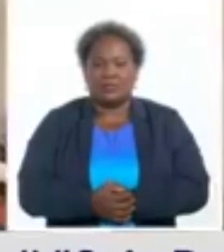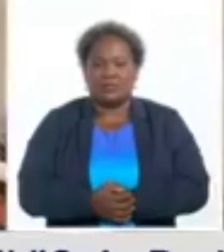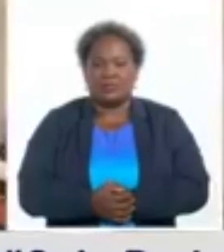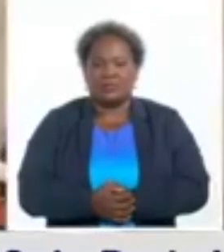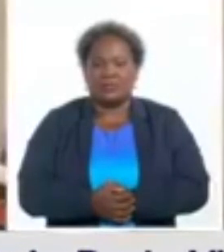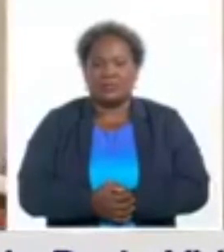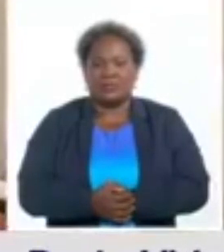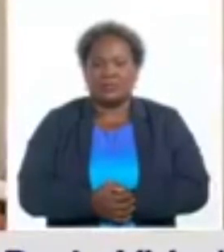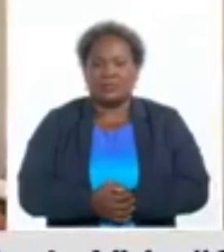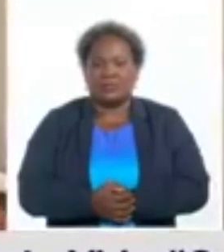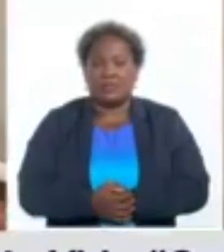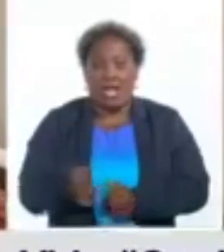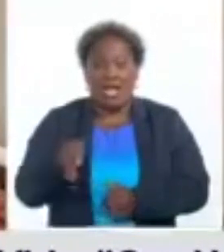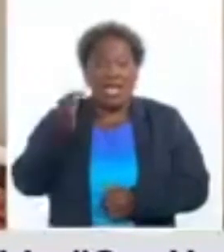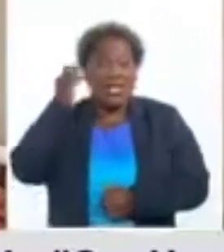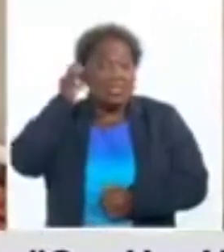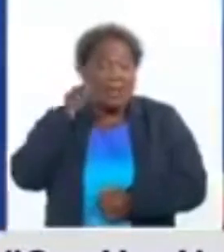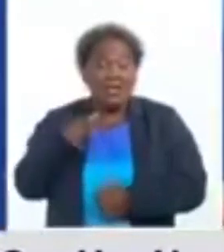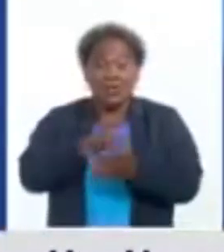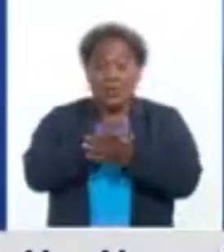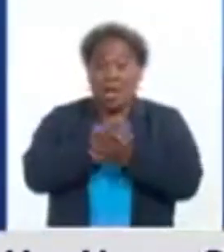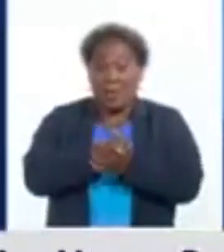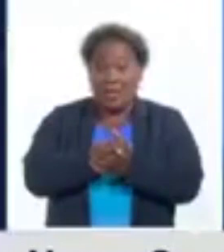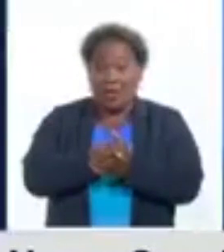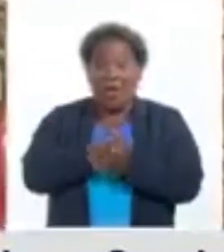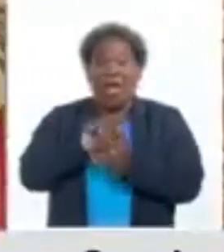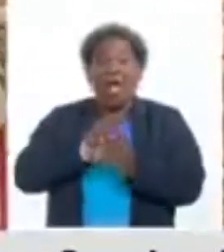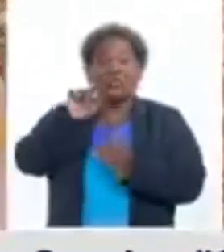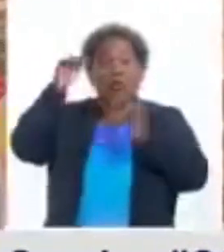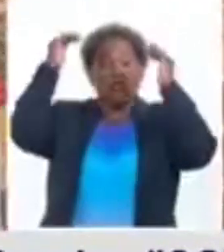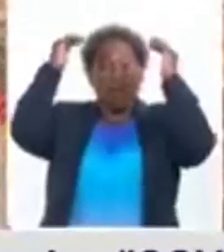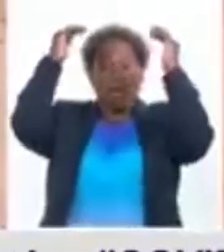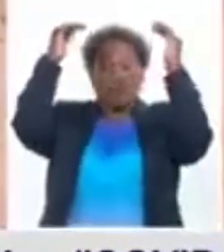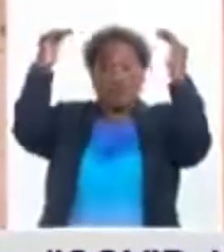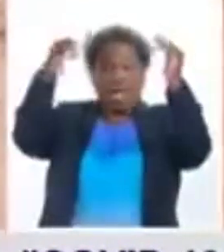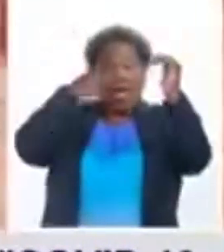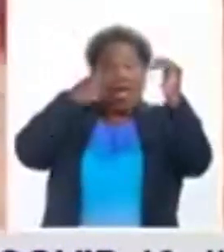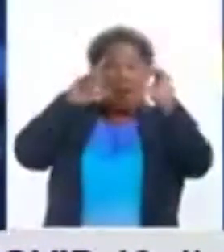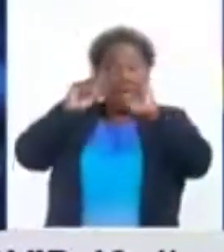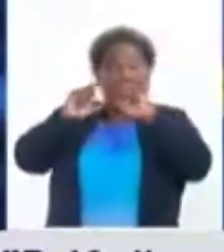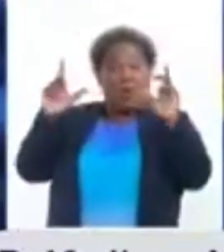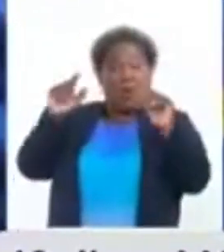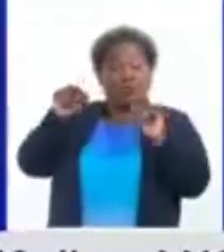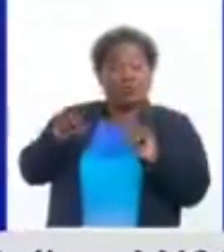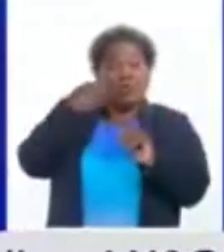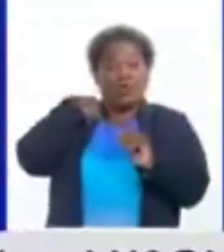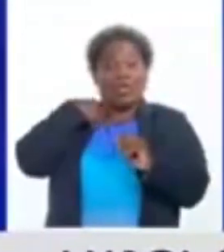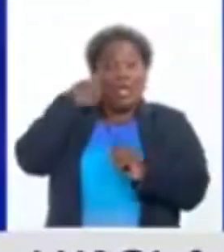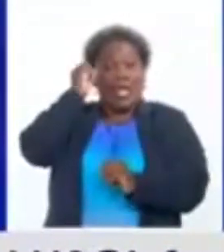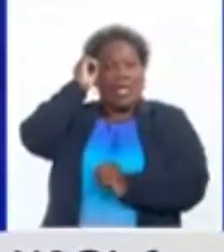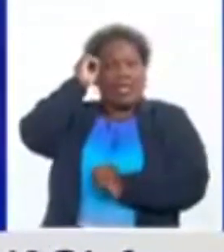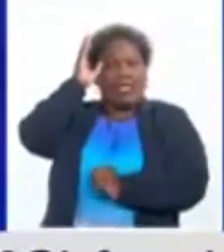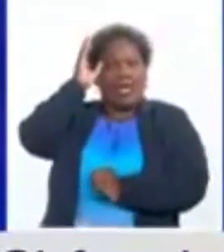Chamaquil y sus amigos han subido a la azotea y de pronto Chamaquil tiene una tremenda idea.